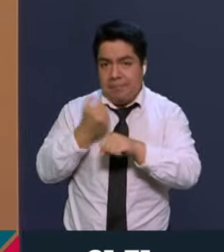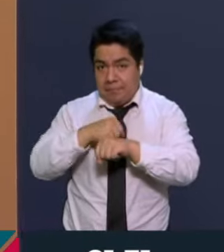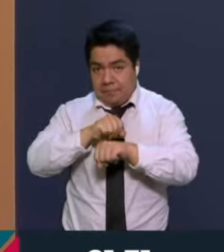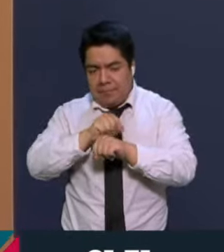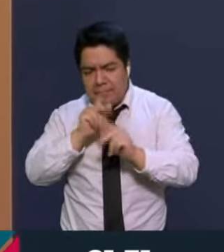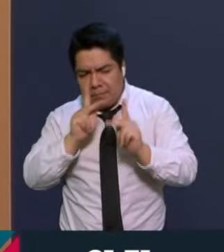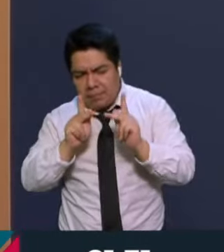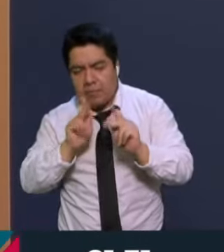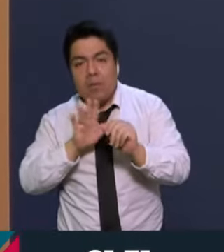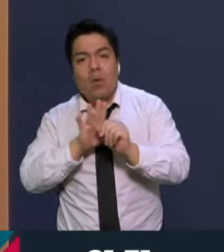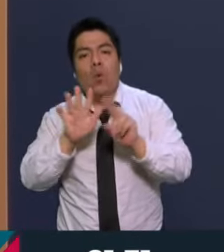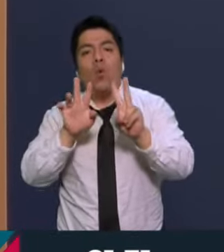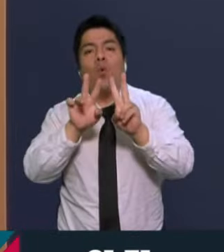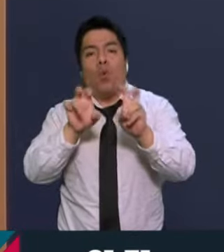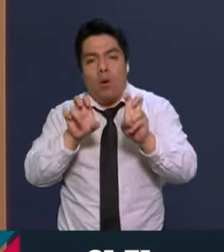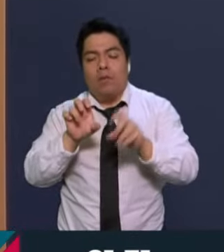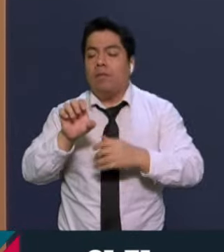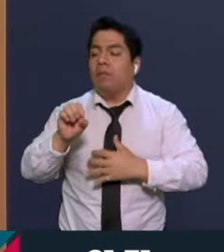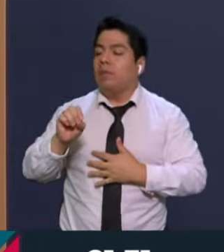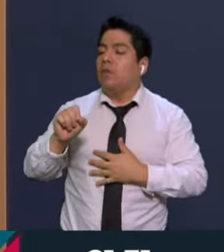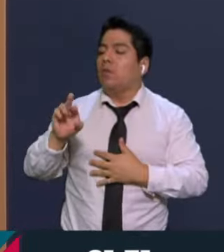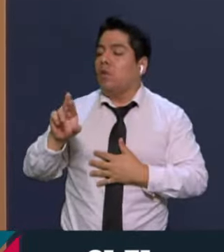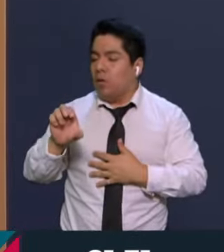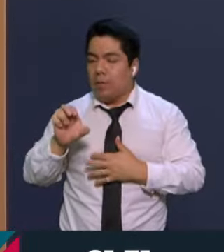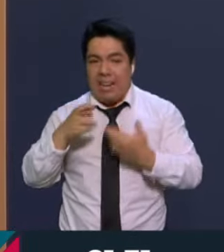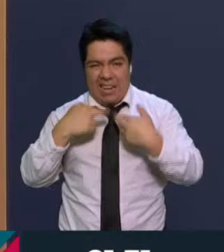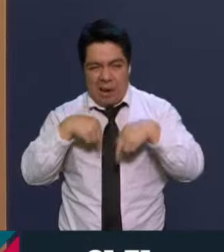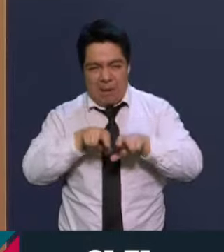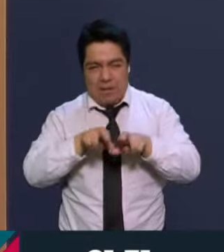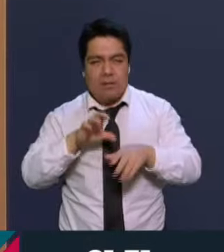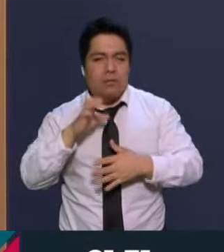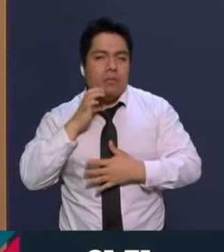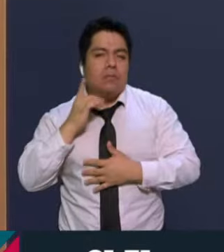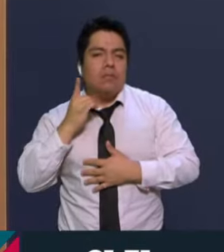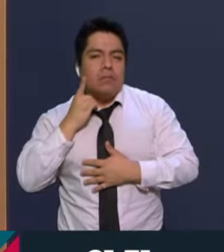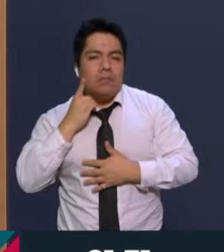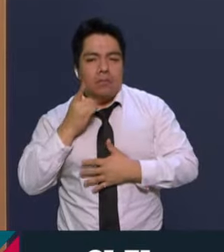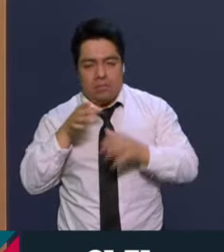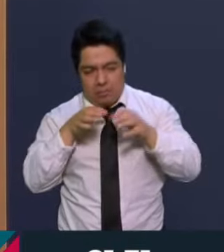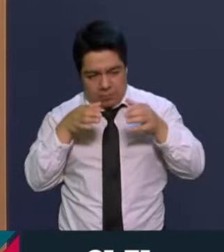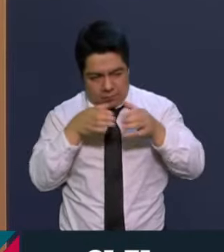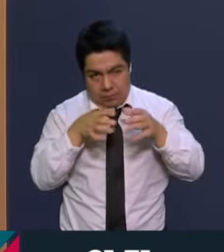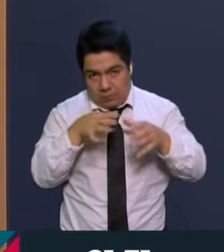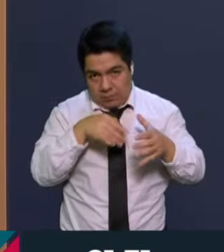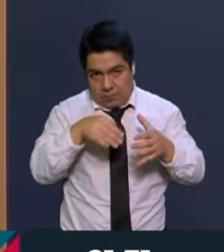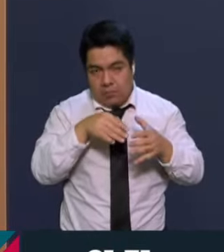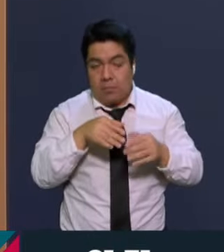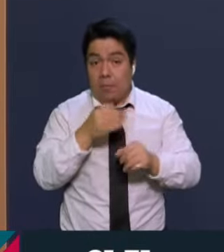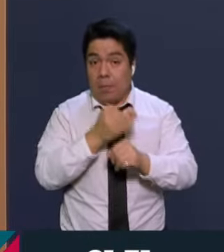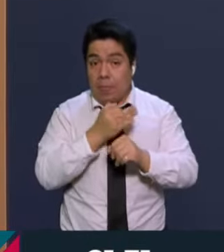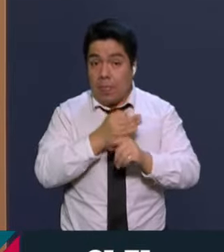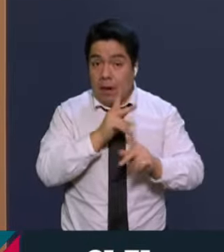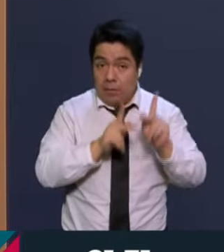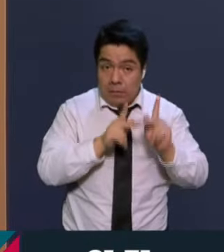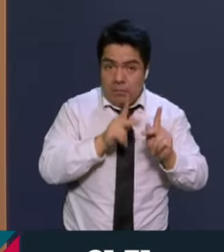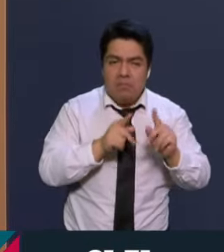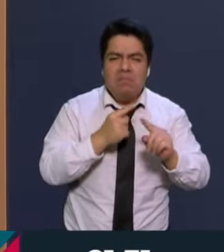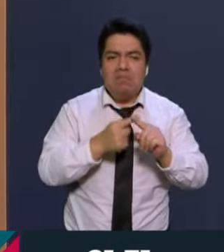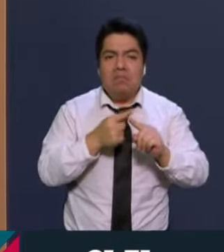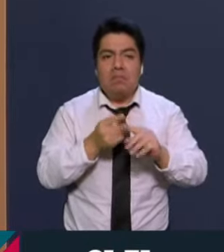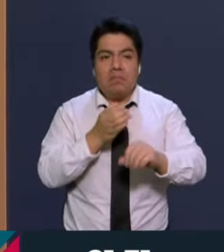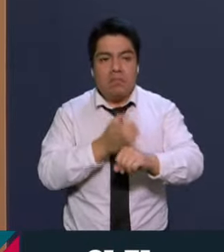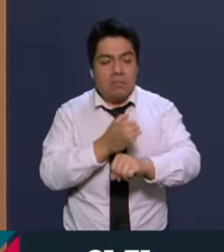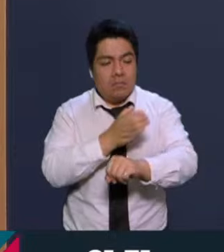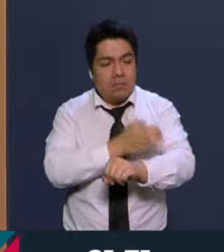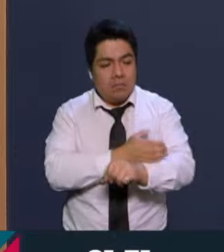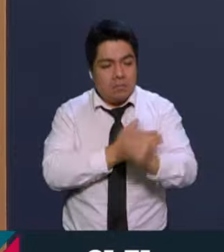y es el tema de la sobre representación en la Cámara de Diputados y en el Congreso de la Unión. Para hablar de este tema le agradezco que nos acompañen